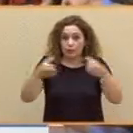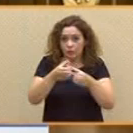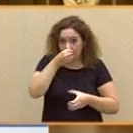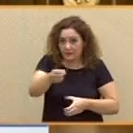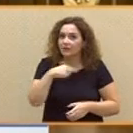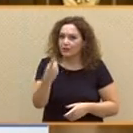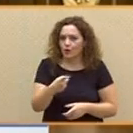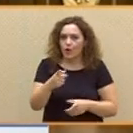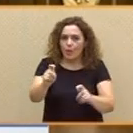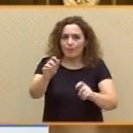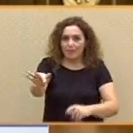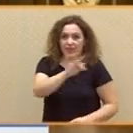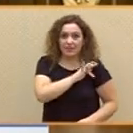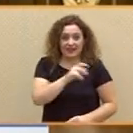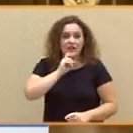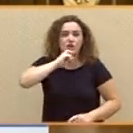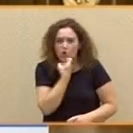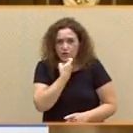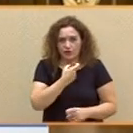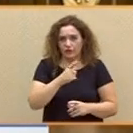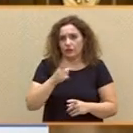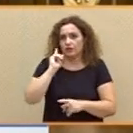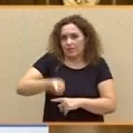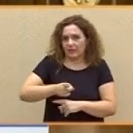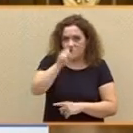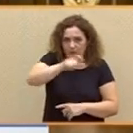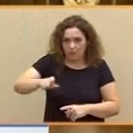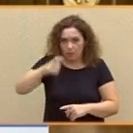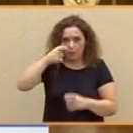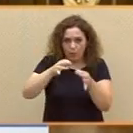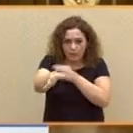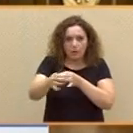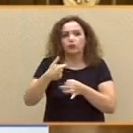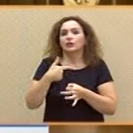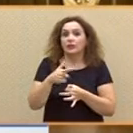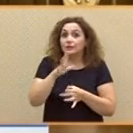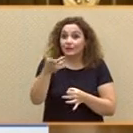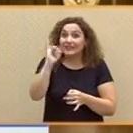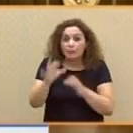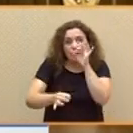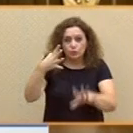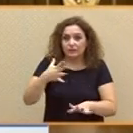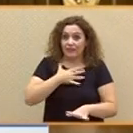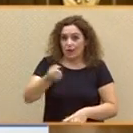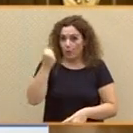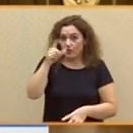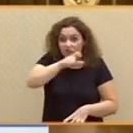envenenan al pueblo es la mayor de las honras. Y nosotros tenemos la suerte de que los poderosos nos honran cada día.